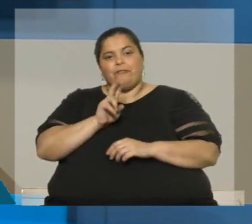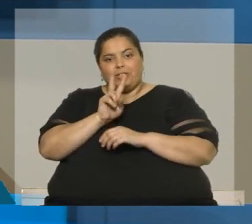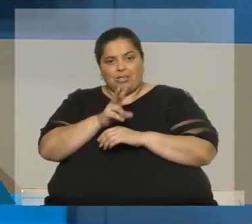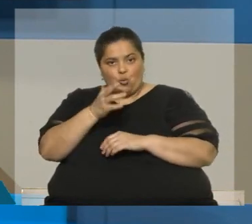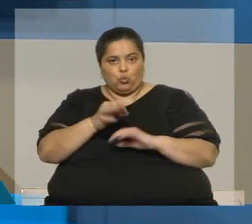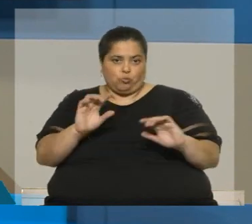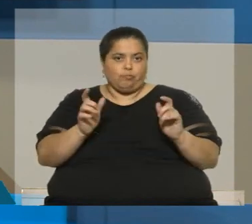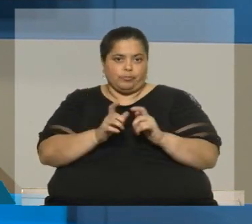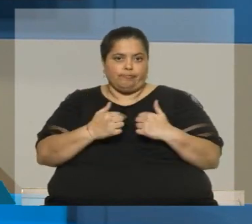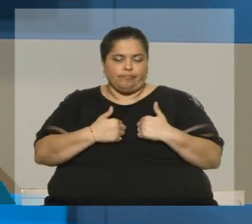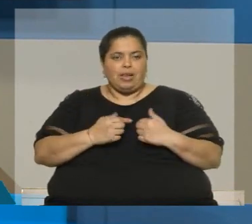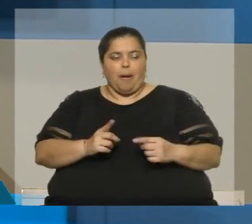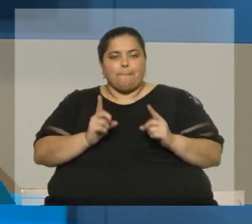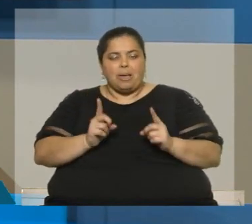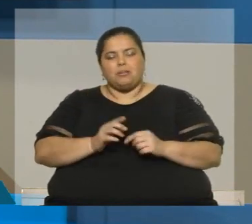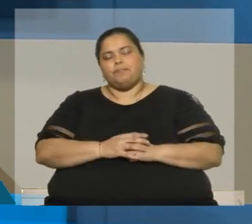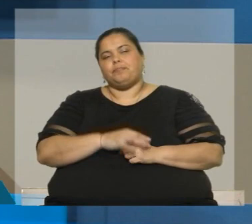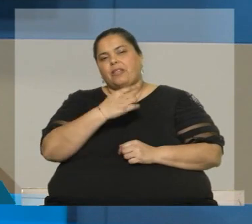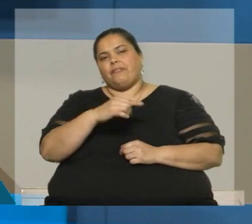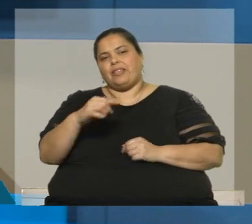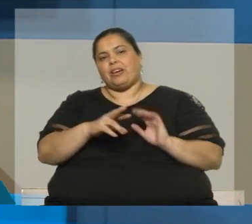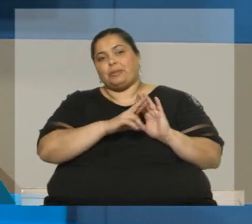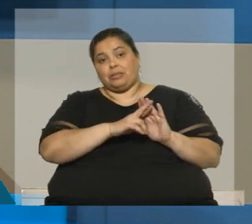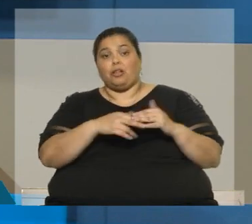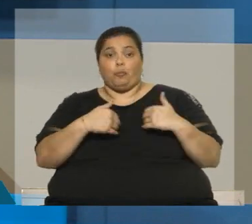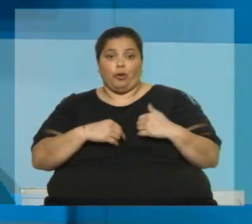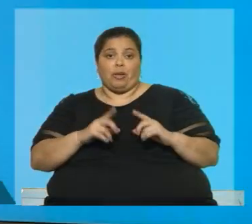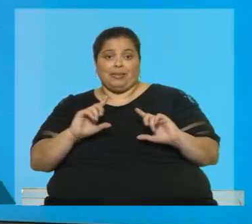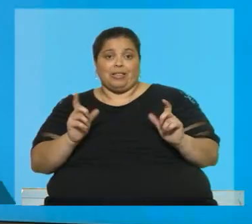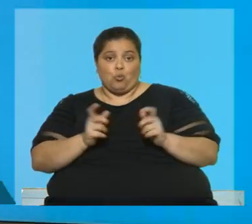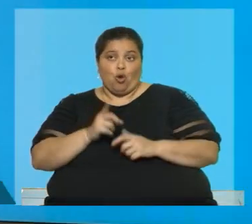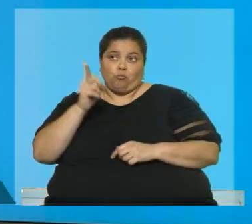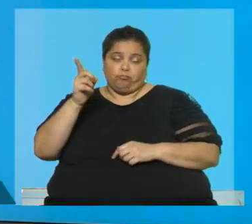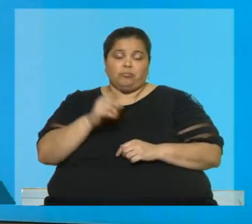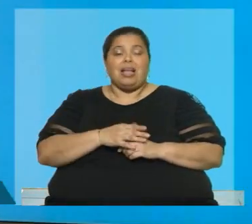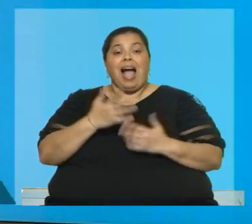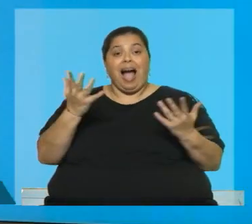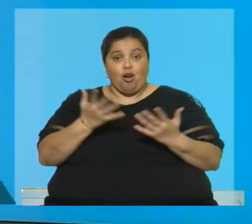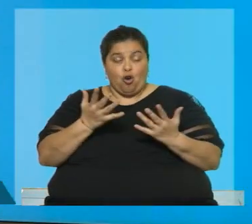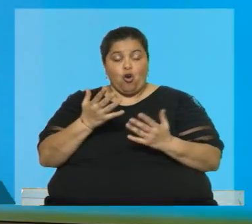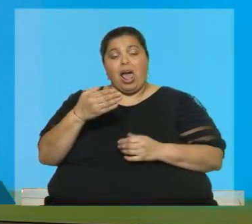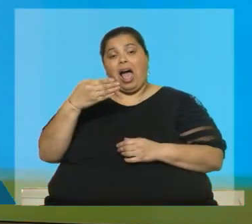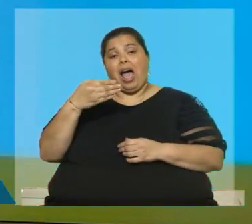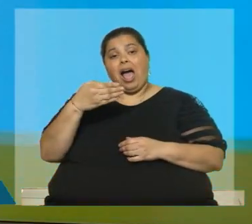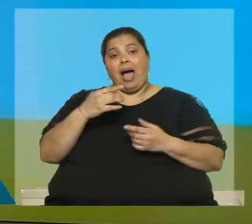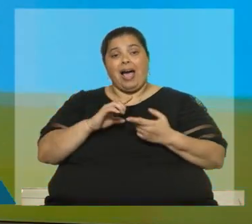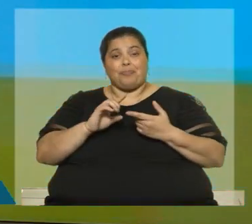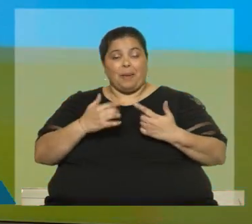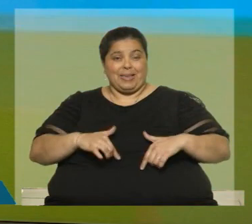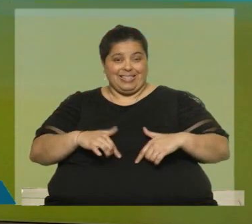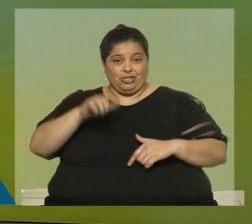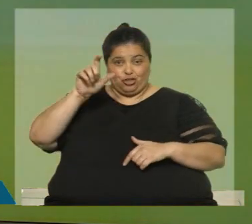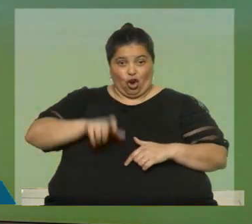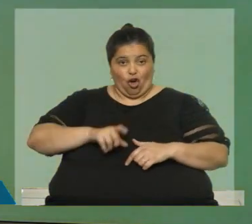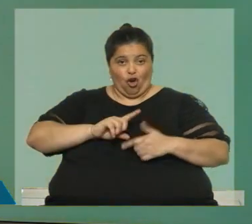con el comisario Dombrowski, reunió con algunos representantes, se reunió conmigo también. Es que exactamente ahora Bustillo está en Europa, estuvo en España, estuvo en